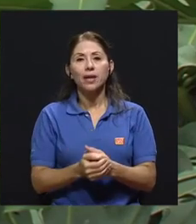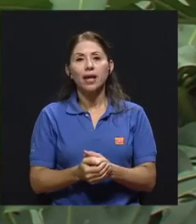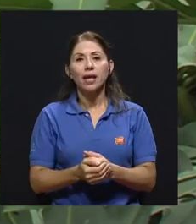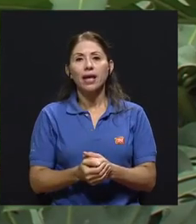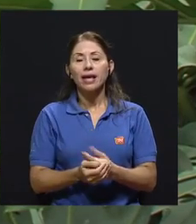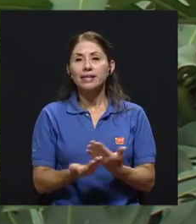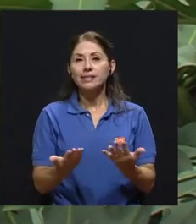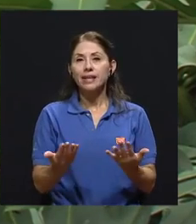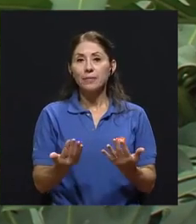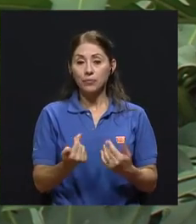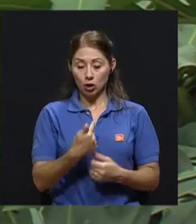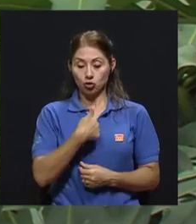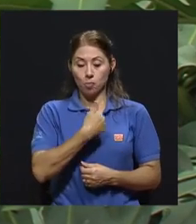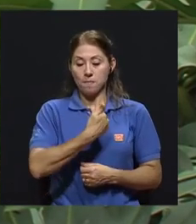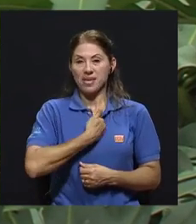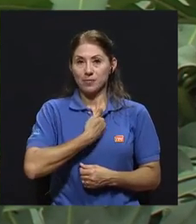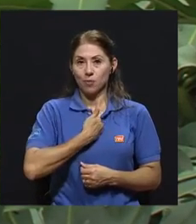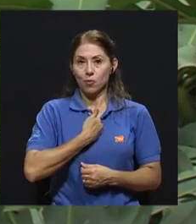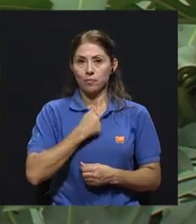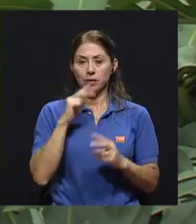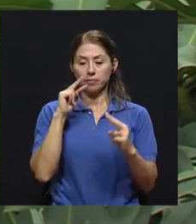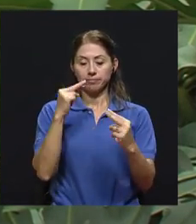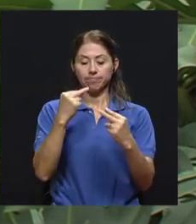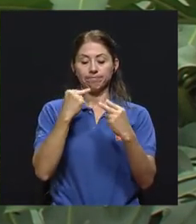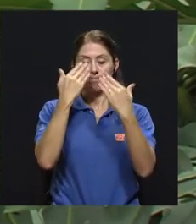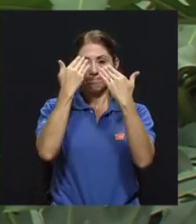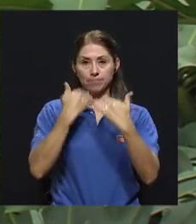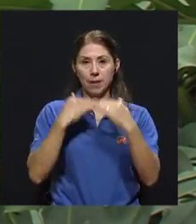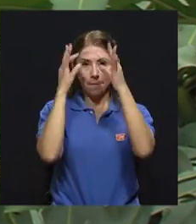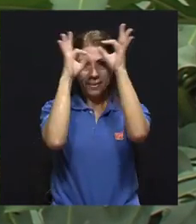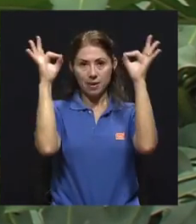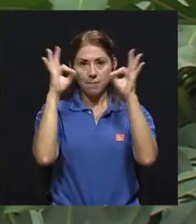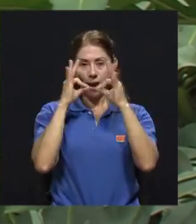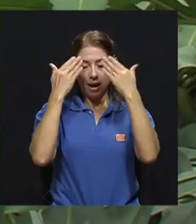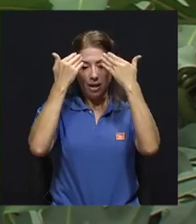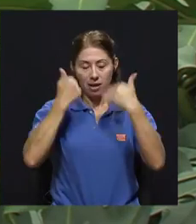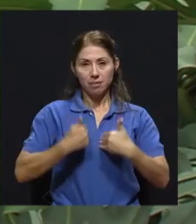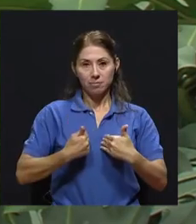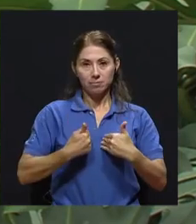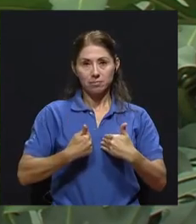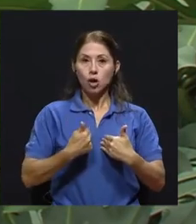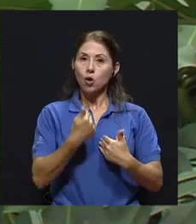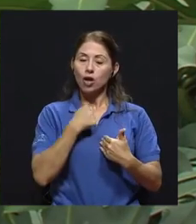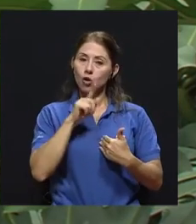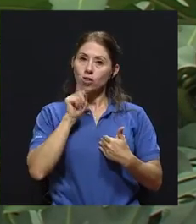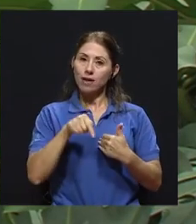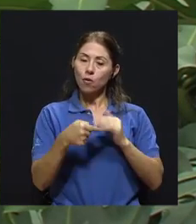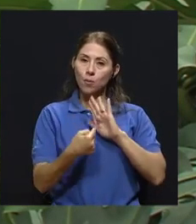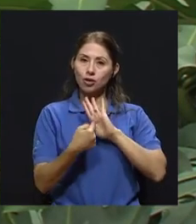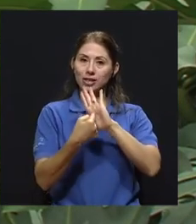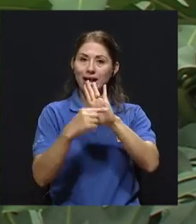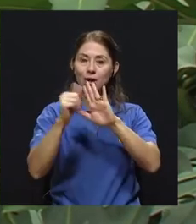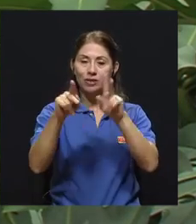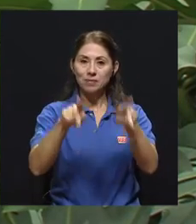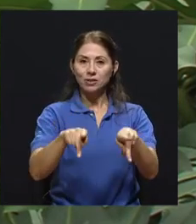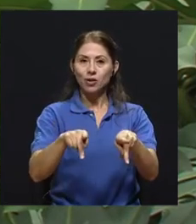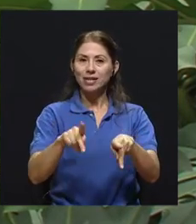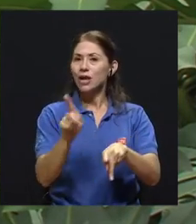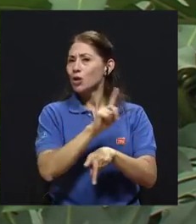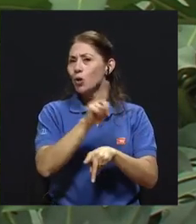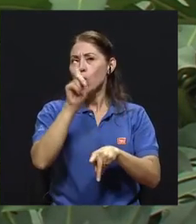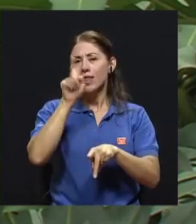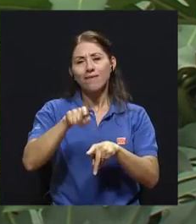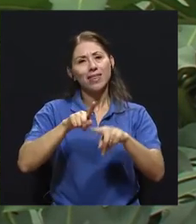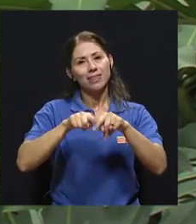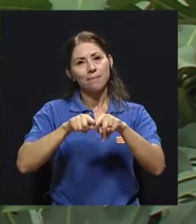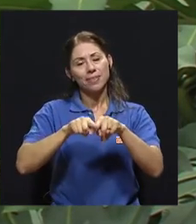la imagen que yo tenga de mí mismo y la imagen que yo pueda y deba proyectar a los demás no debe centrarse o no debe nutrirse